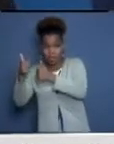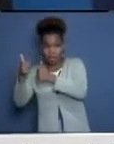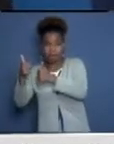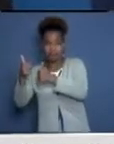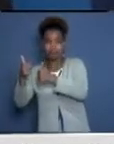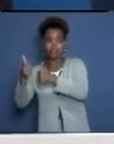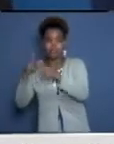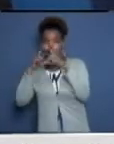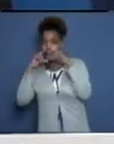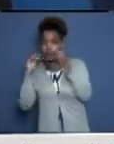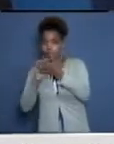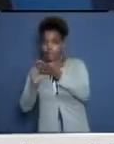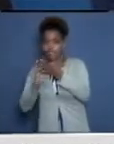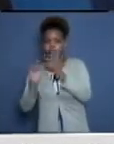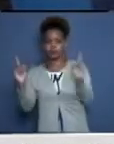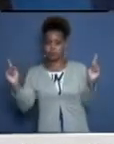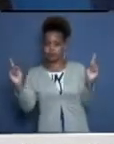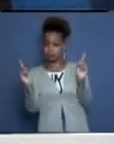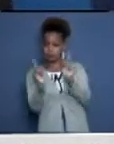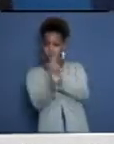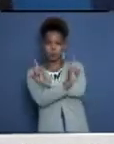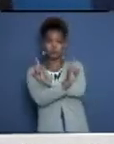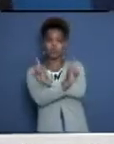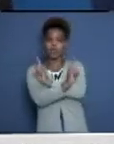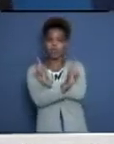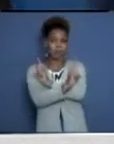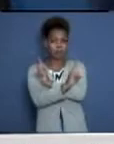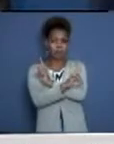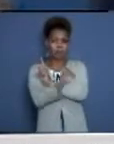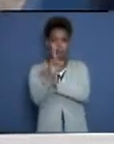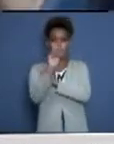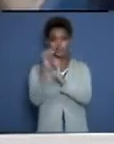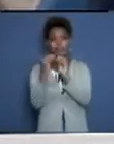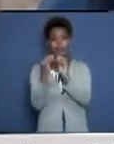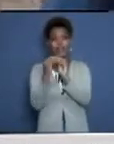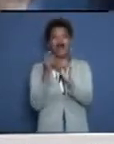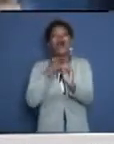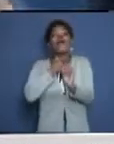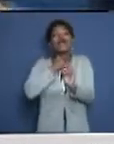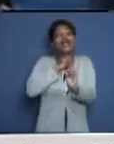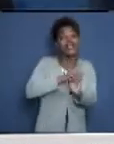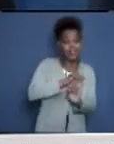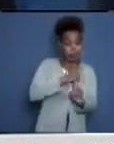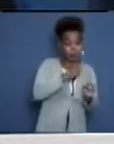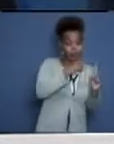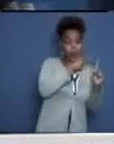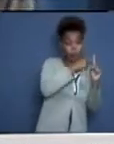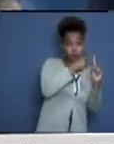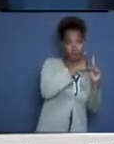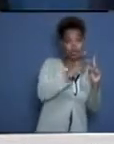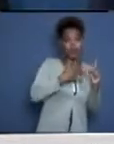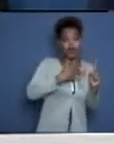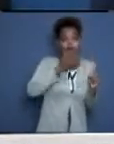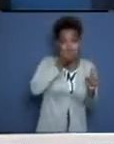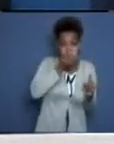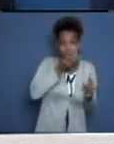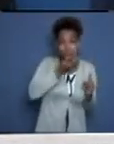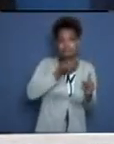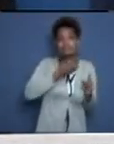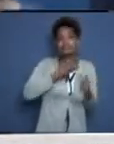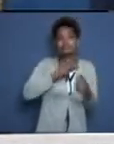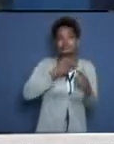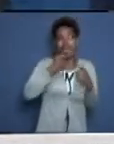directamente con sus partículas de la tos, no me voy a infectar. En el ambiente, un ambiente